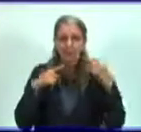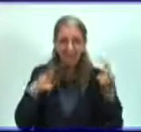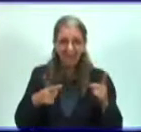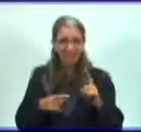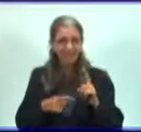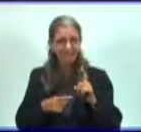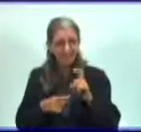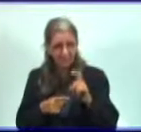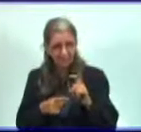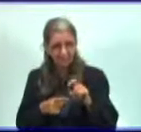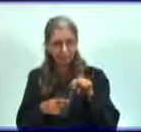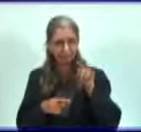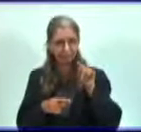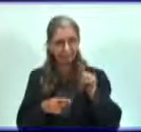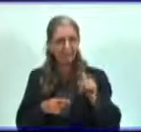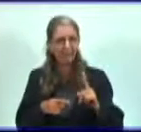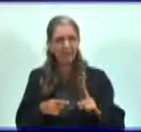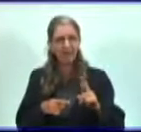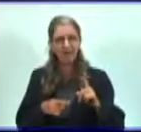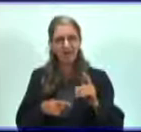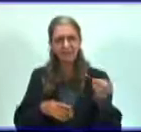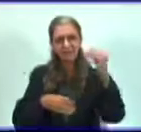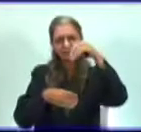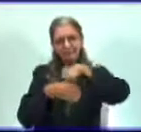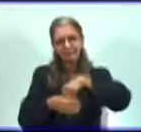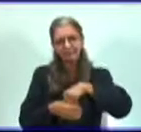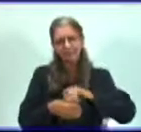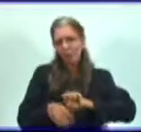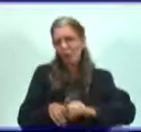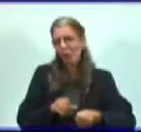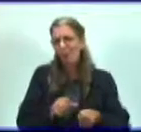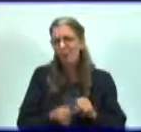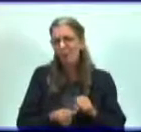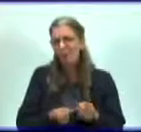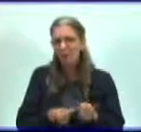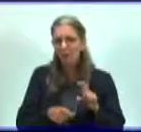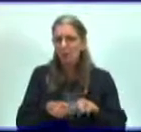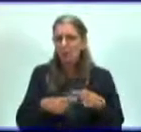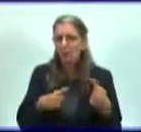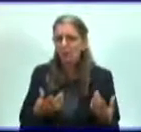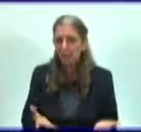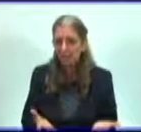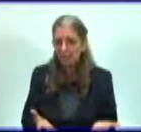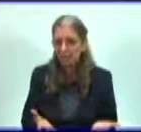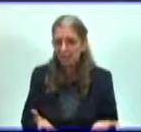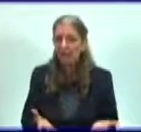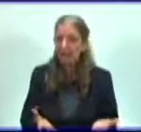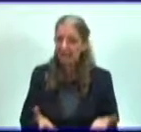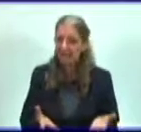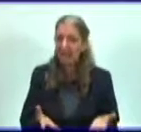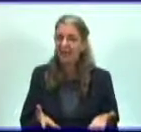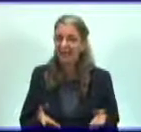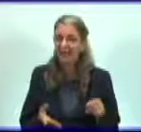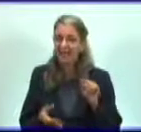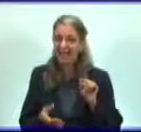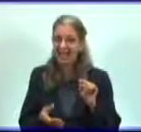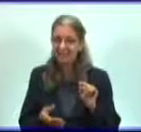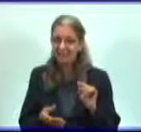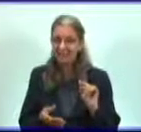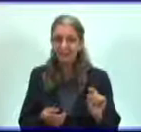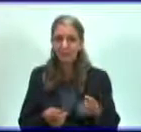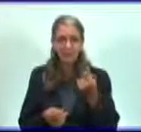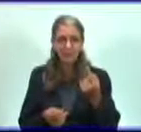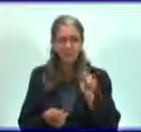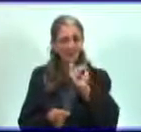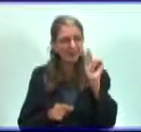son considerados parásitos intracelulares obligados? Y sí hay una pregunta